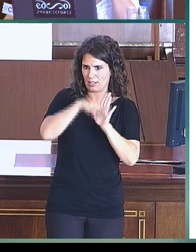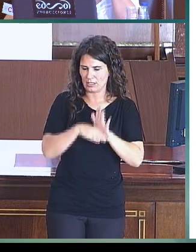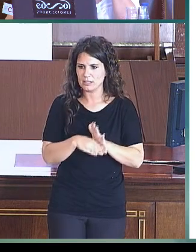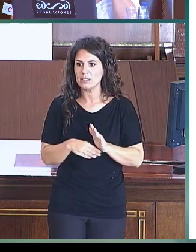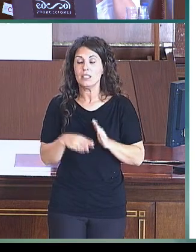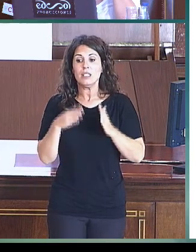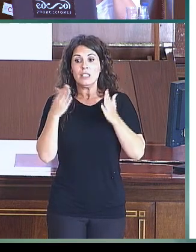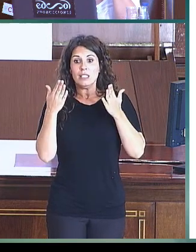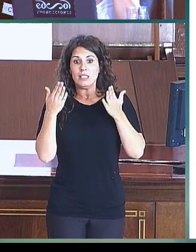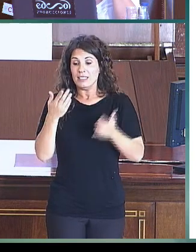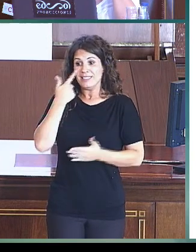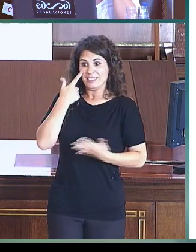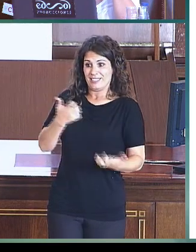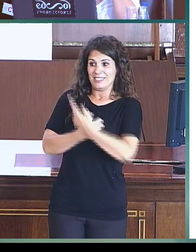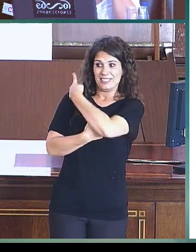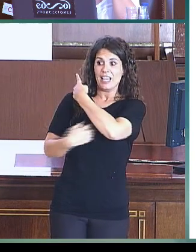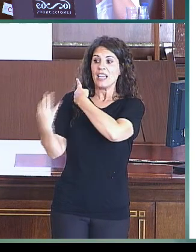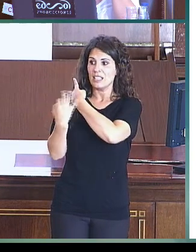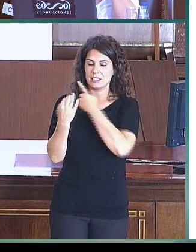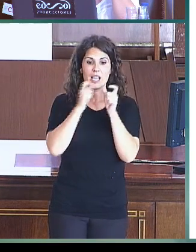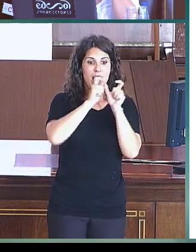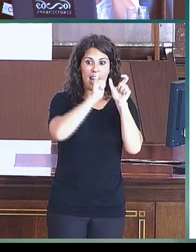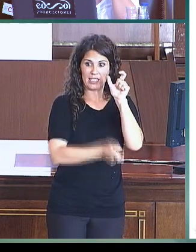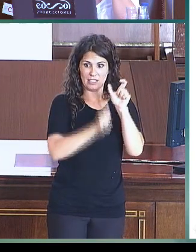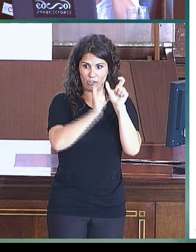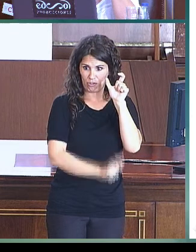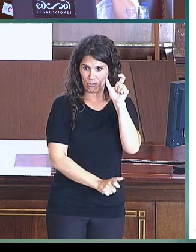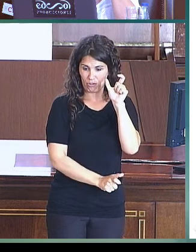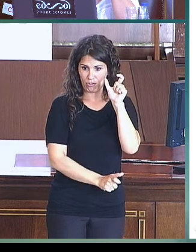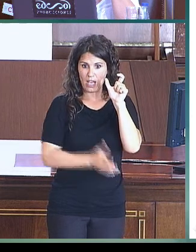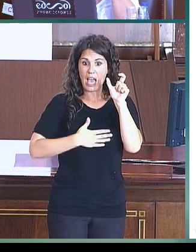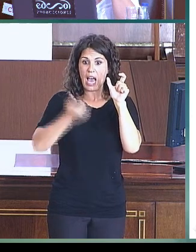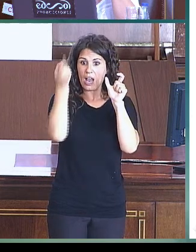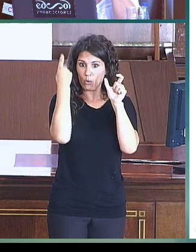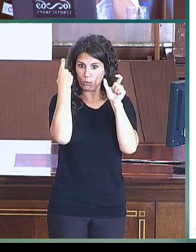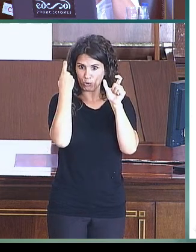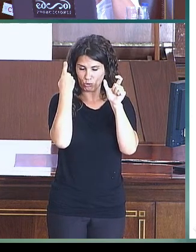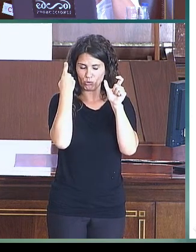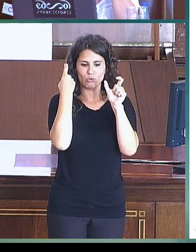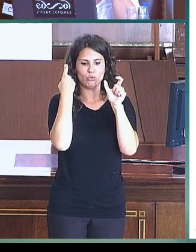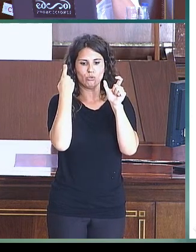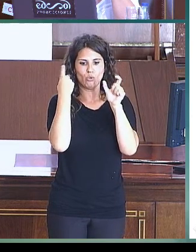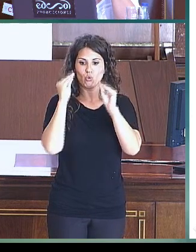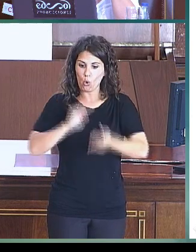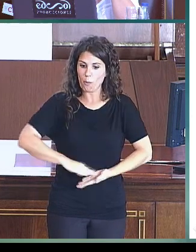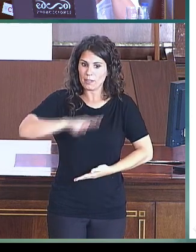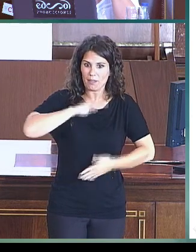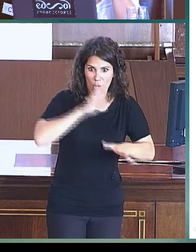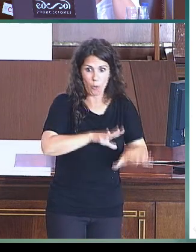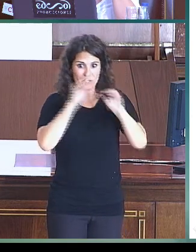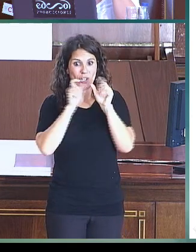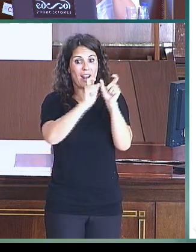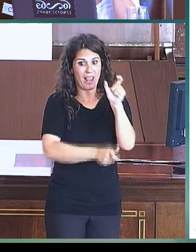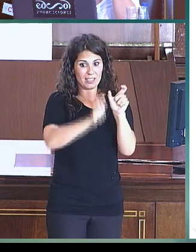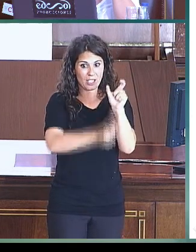en el léxico, nuestros alumnos en comprensión de léxico, competencias de comprensión de léxico,